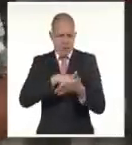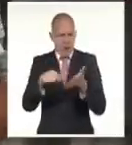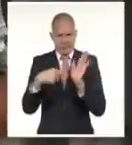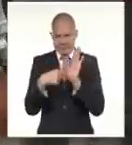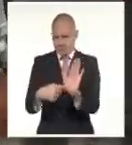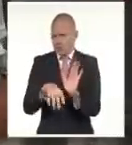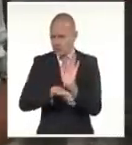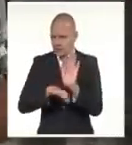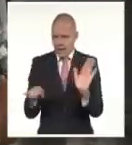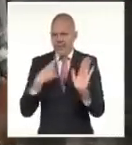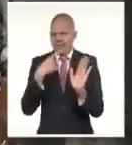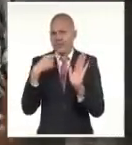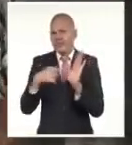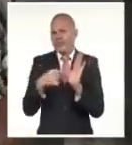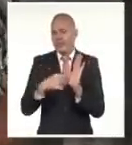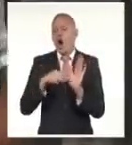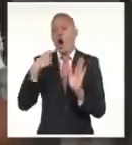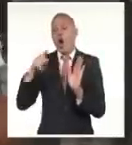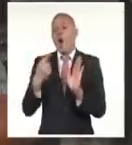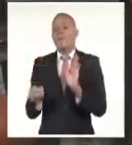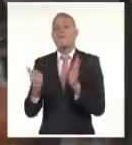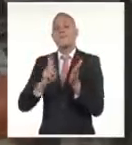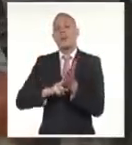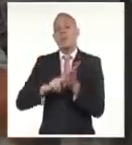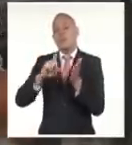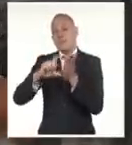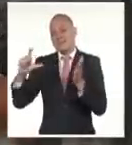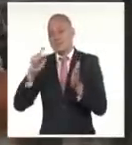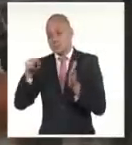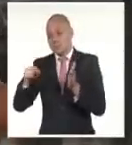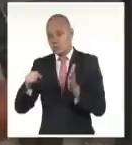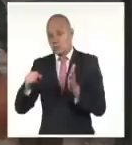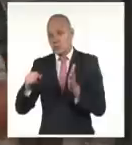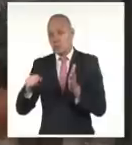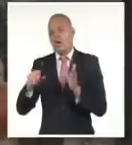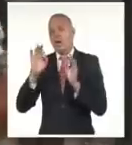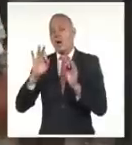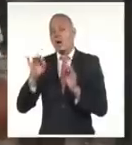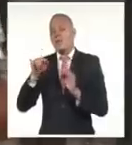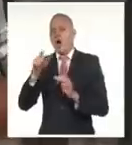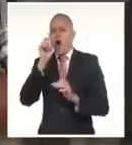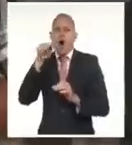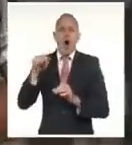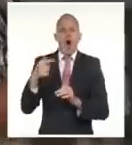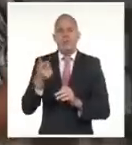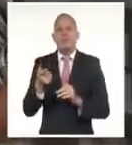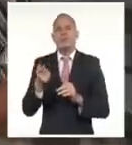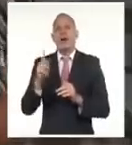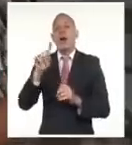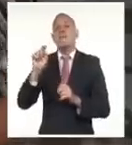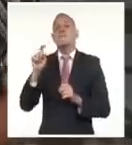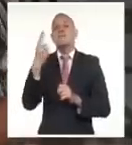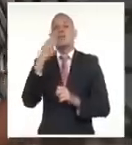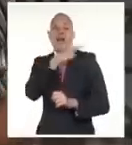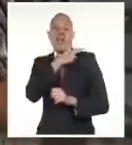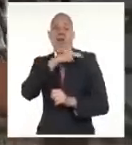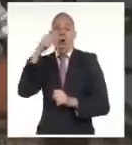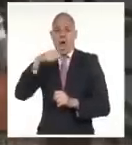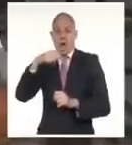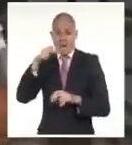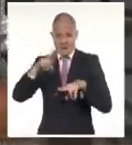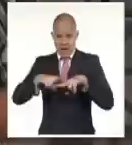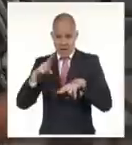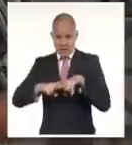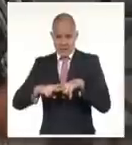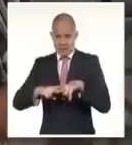comentaba el miembro del Comité Central del Partido, y primer secretario en La Habana, el compañero Luis Antonio Torres Iribar, y el